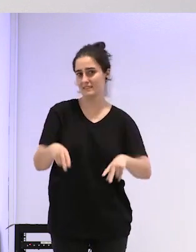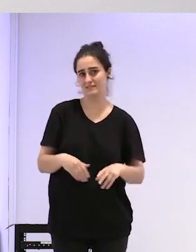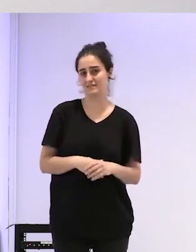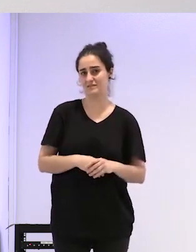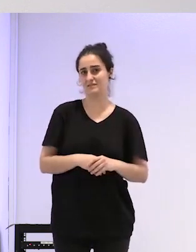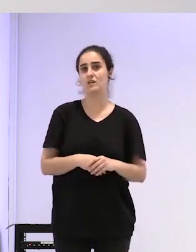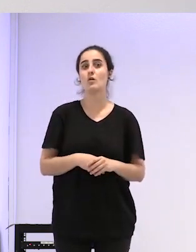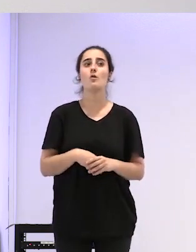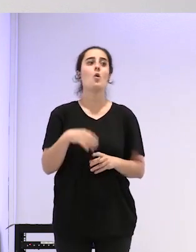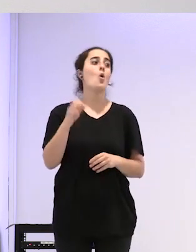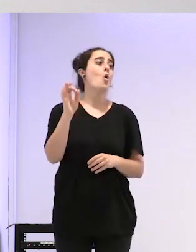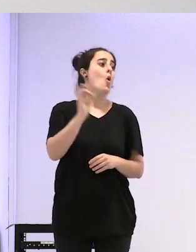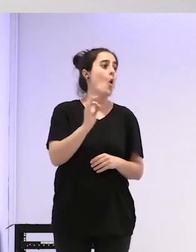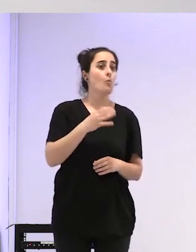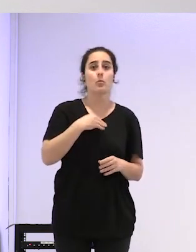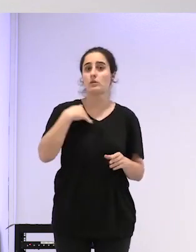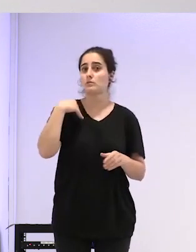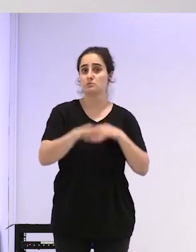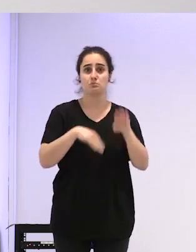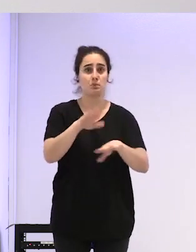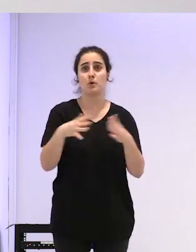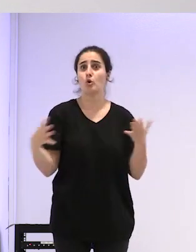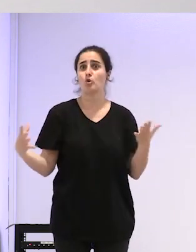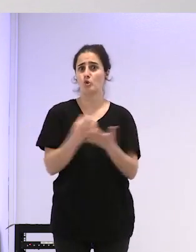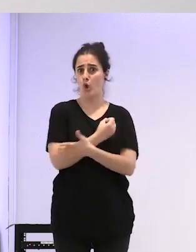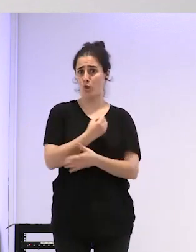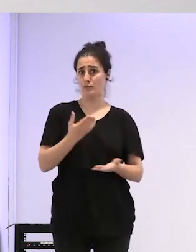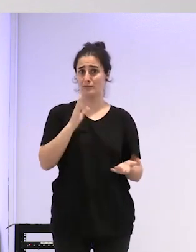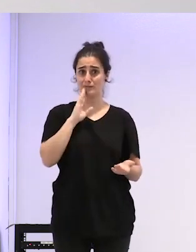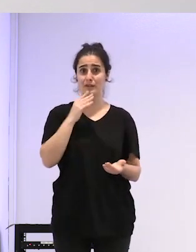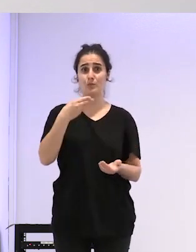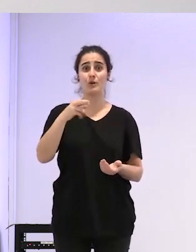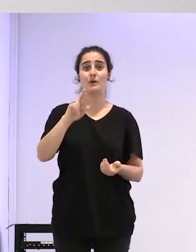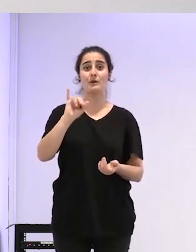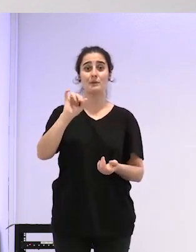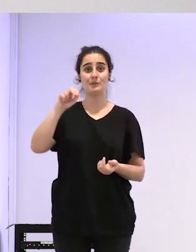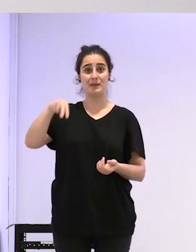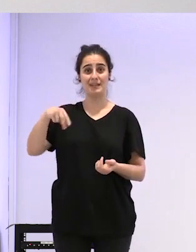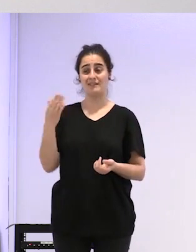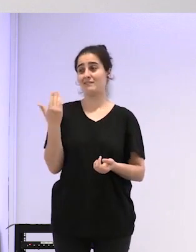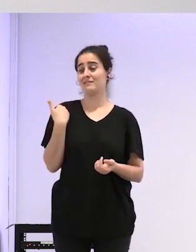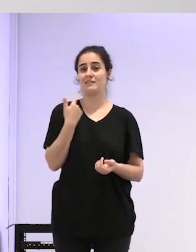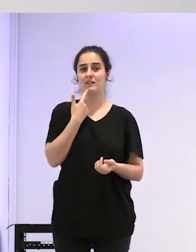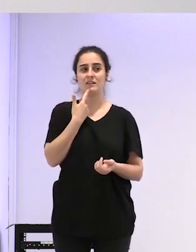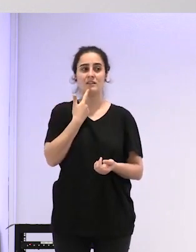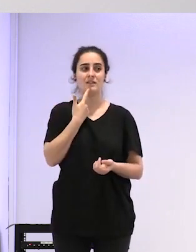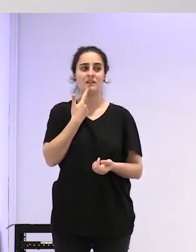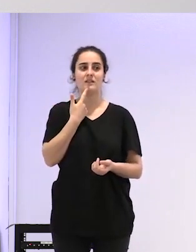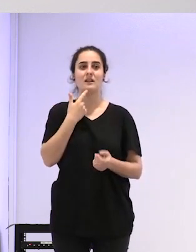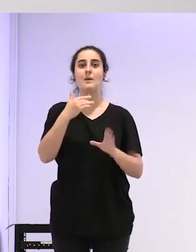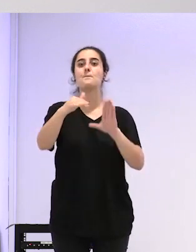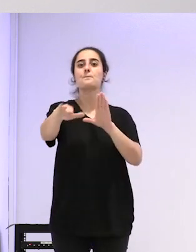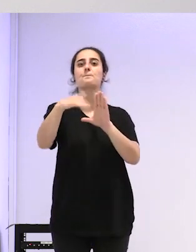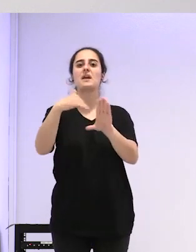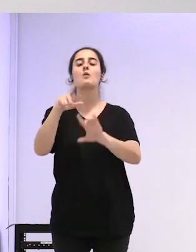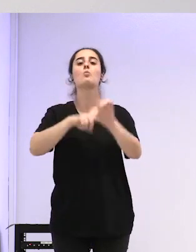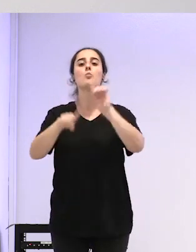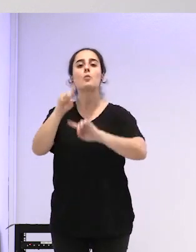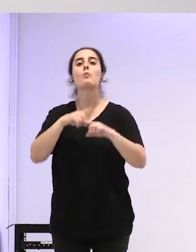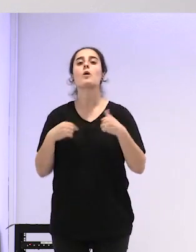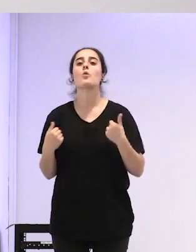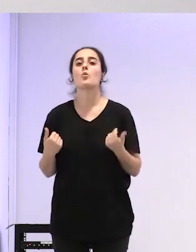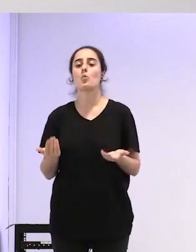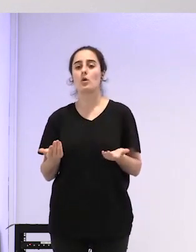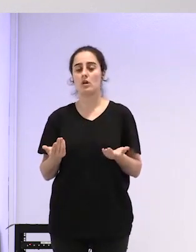o se pueden dar todos a la vez ¿no? lo que decía Abril decía el problema del mail ¿no? que empezaron bueno